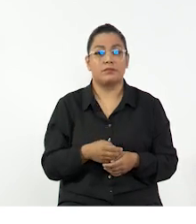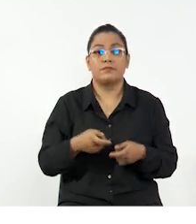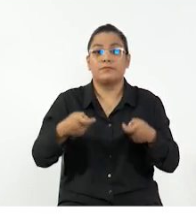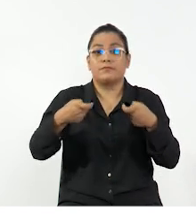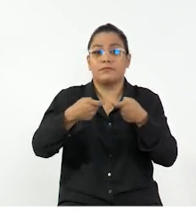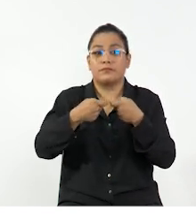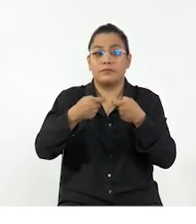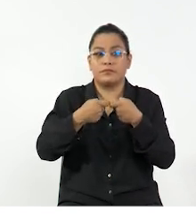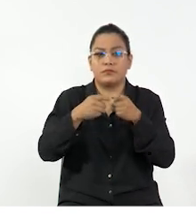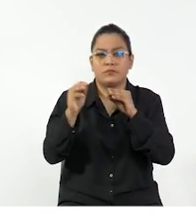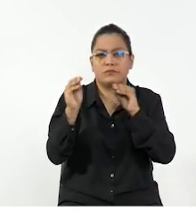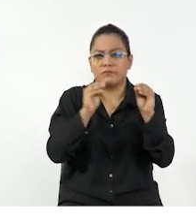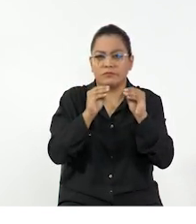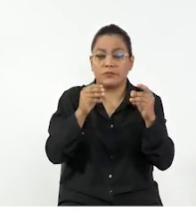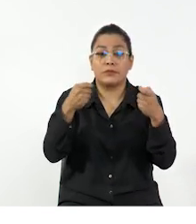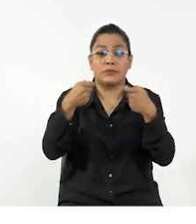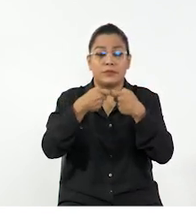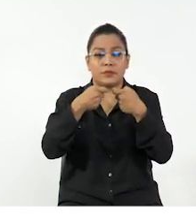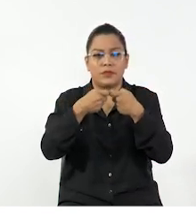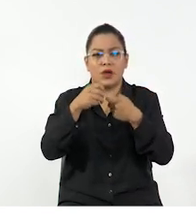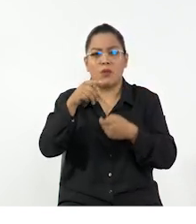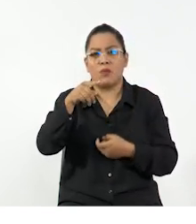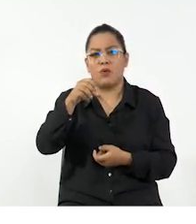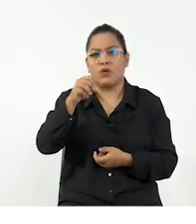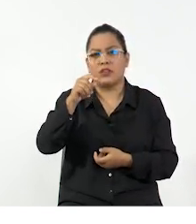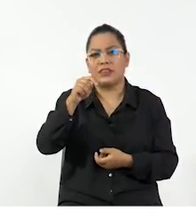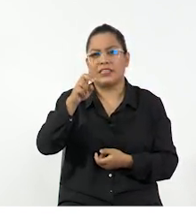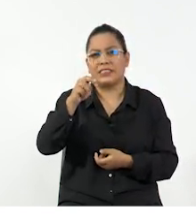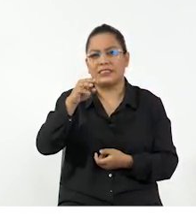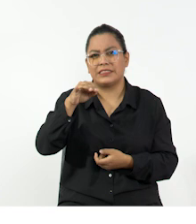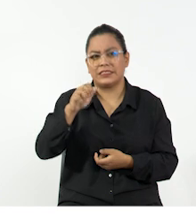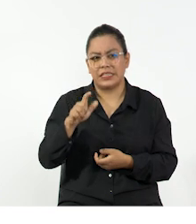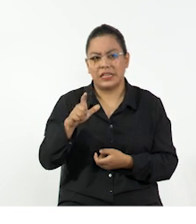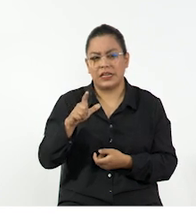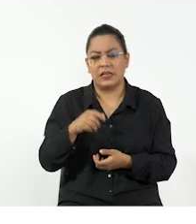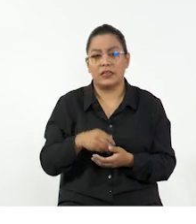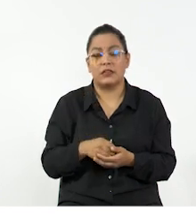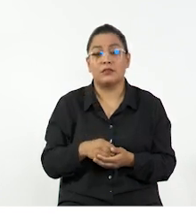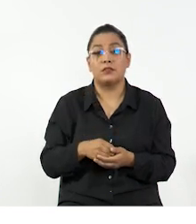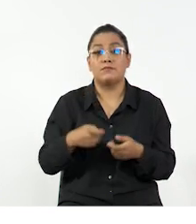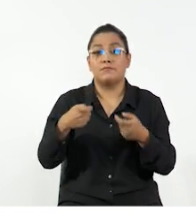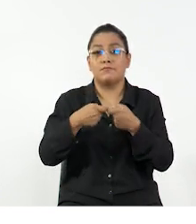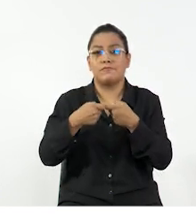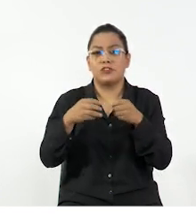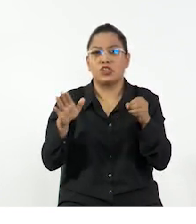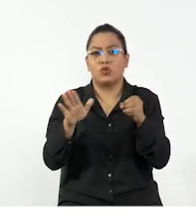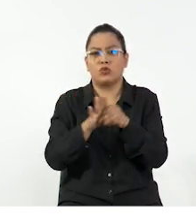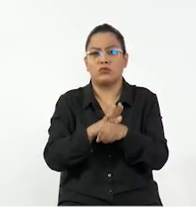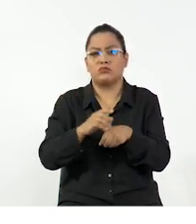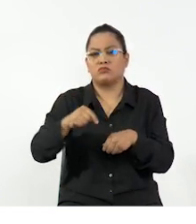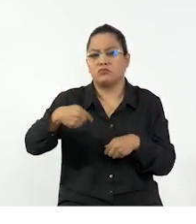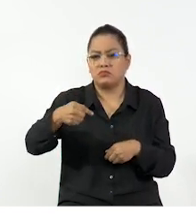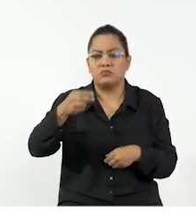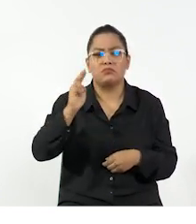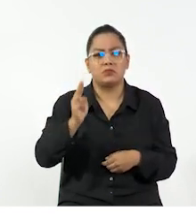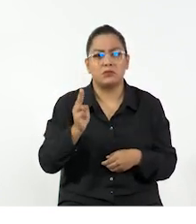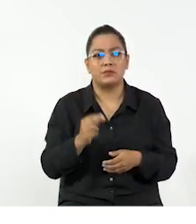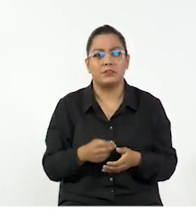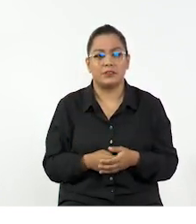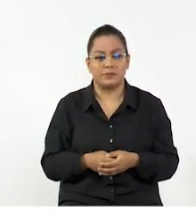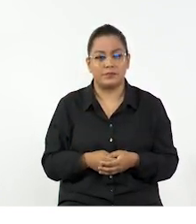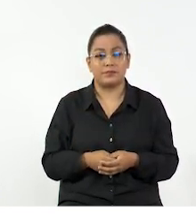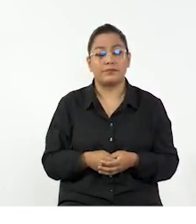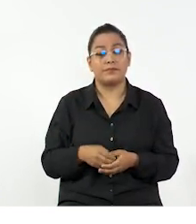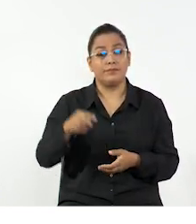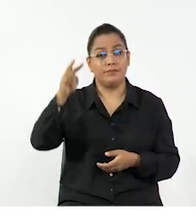tener el mismo fenómeno. Energía cinética que crece, energía potencial que decrece, y energía total que se mantiene